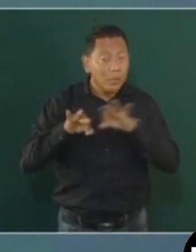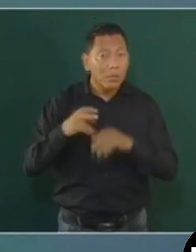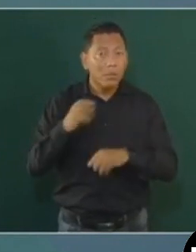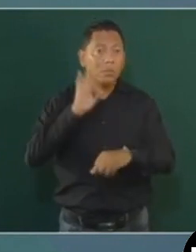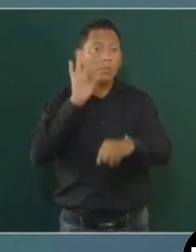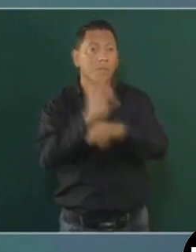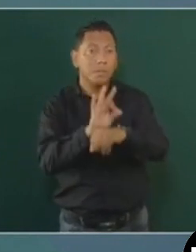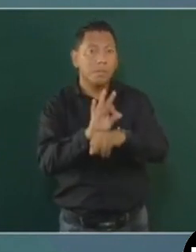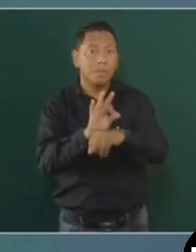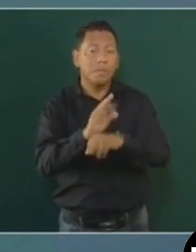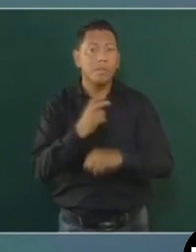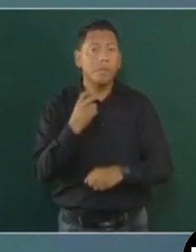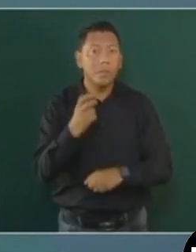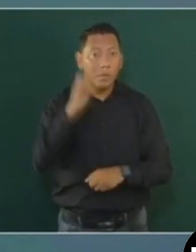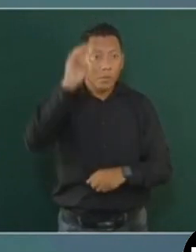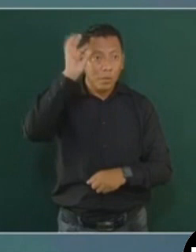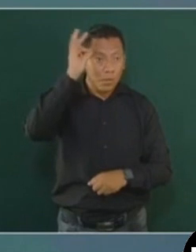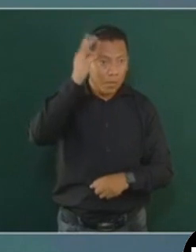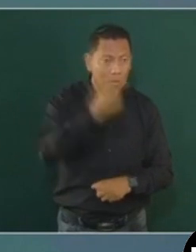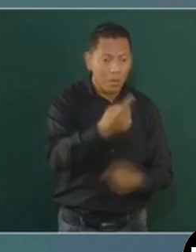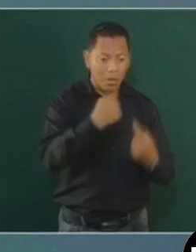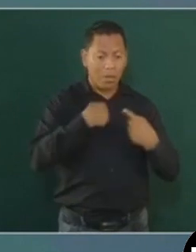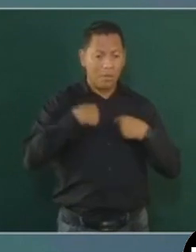Es servir, no servirse.